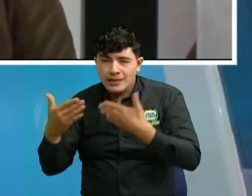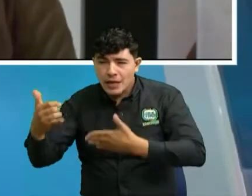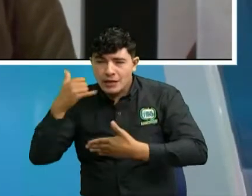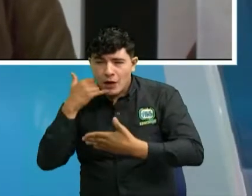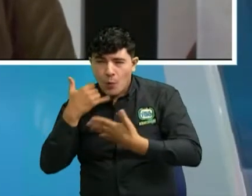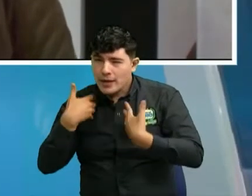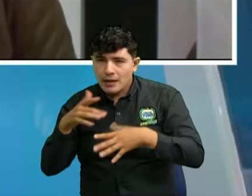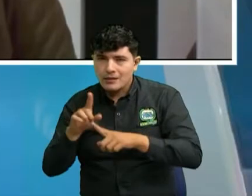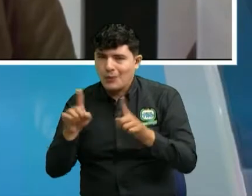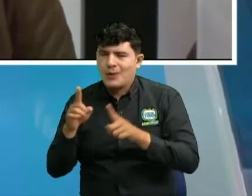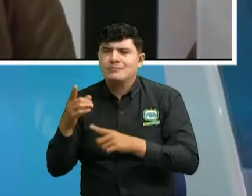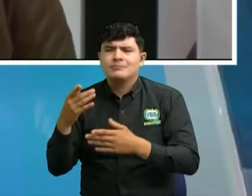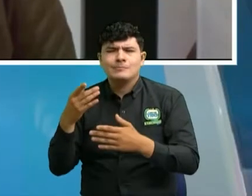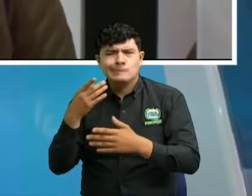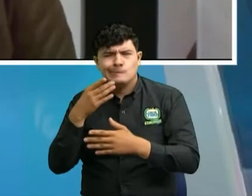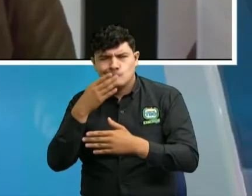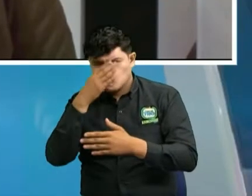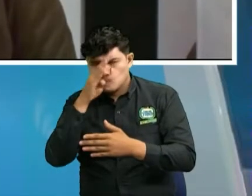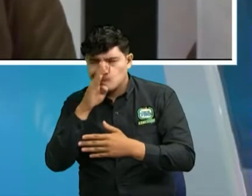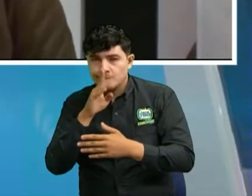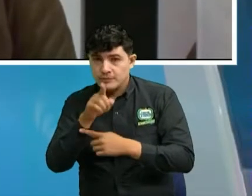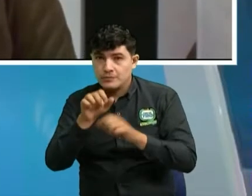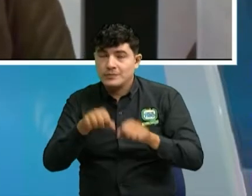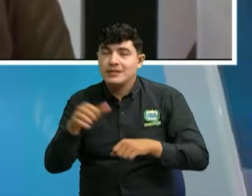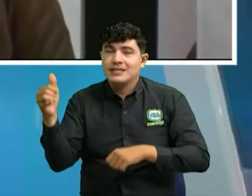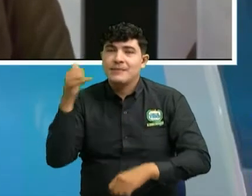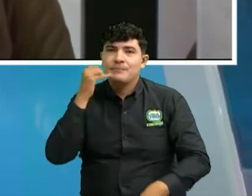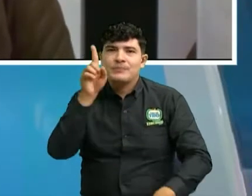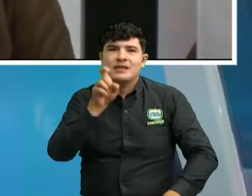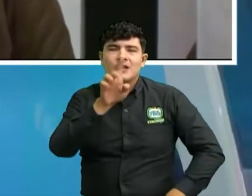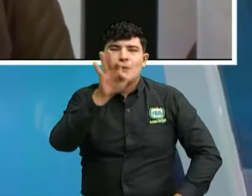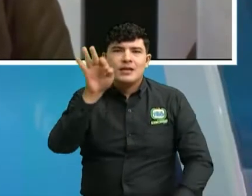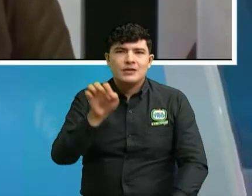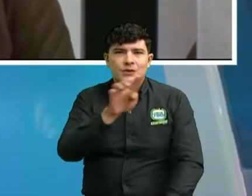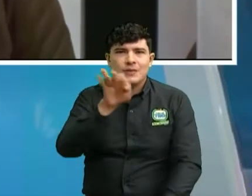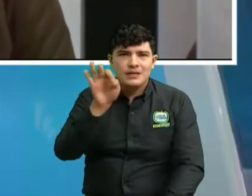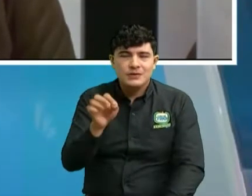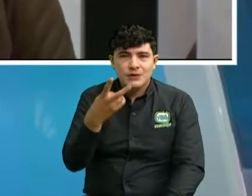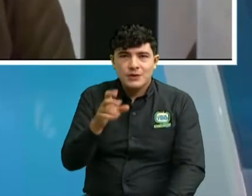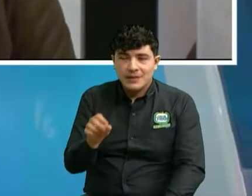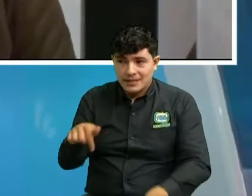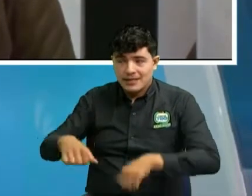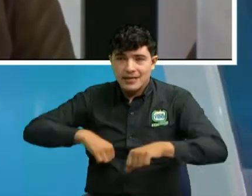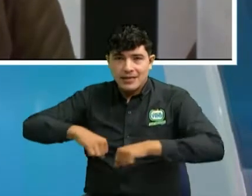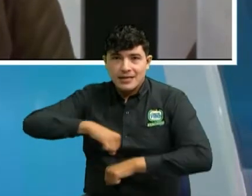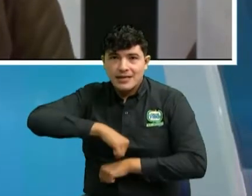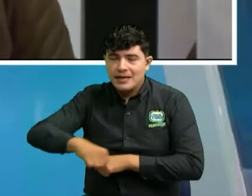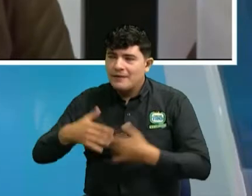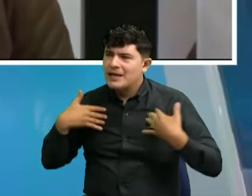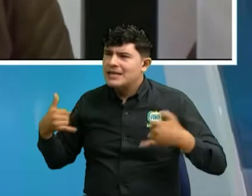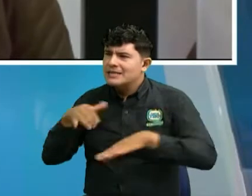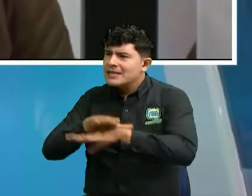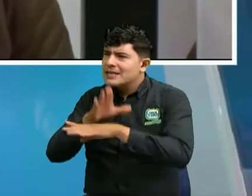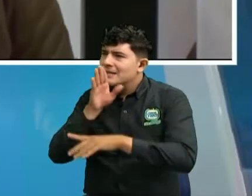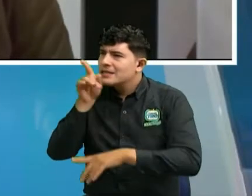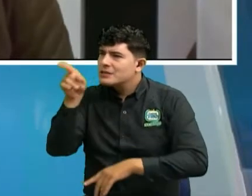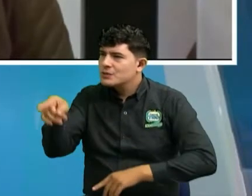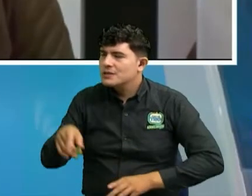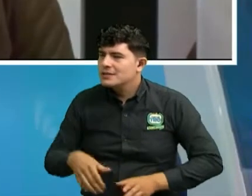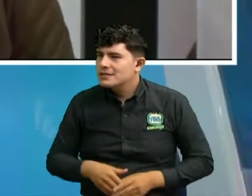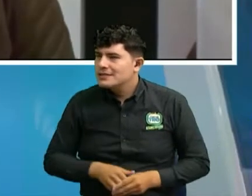así es a través del 6484820 nos siguen llamando nuestros televidentes a esta hora de la tarde hola feliz tarde ¿con quién hablamos?